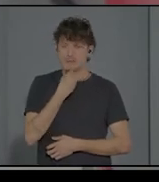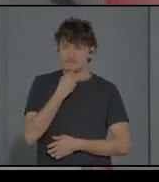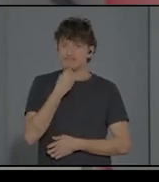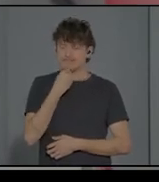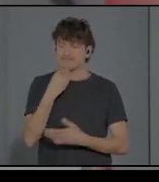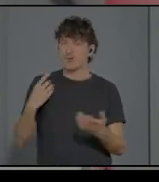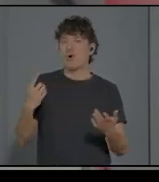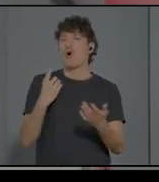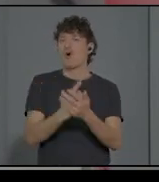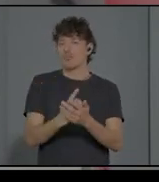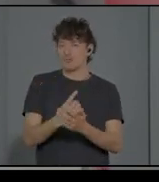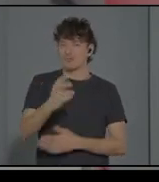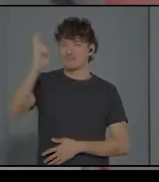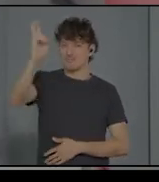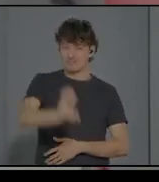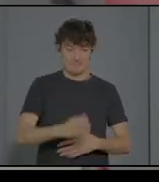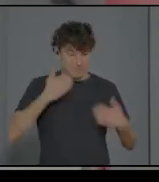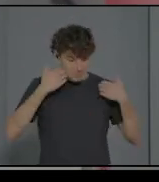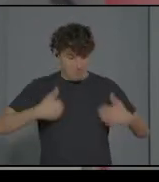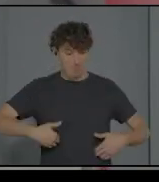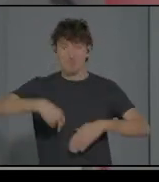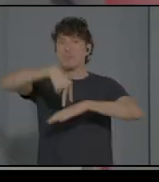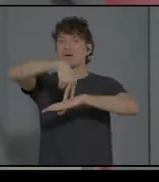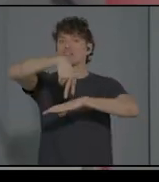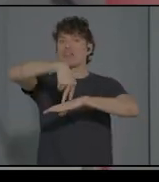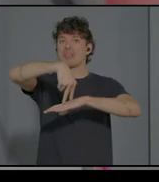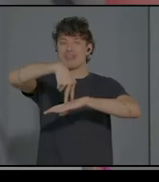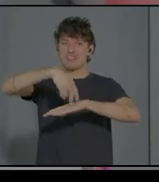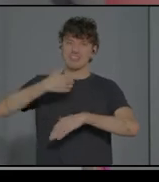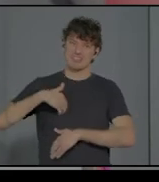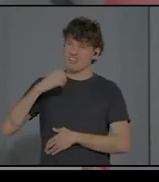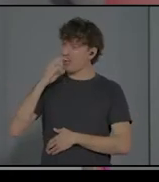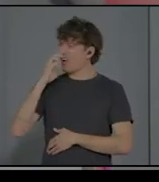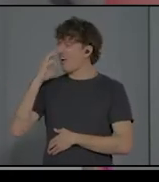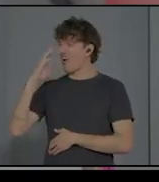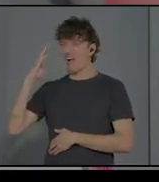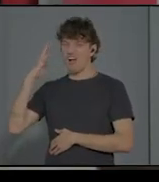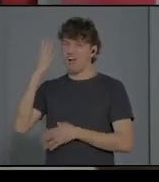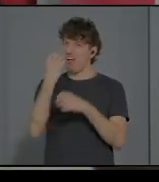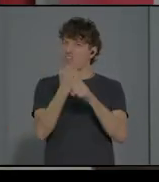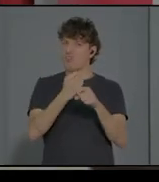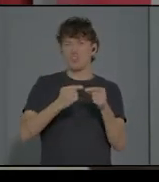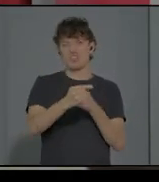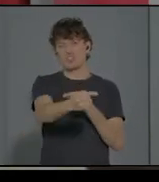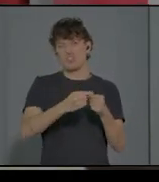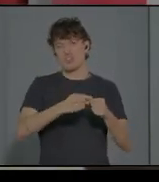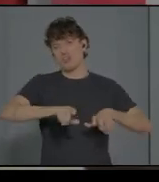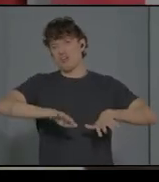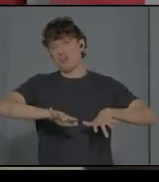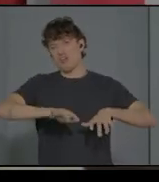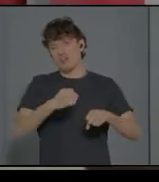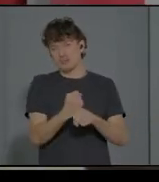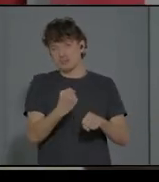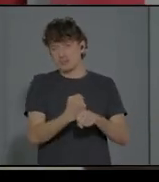en presencia después de unos años en los que hemos trabajado remoto. Por lo tanto, esto marca el comienzo de una serie de